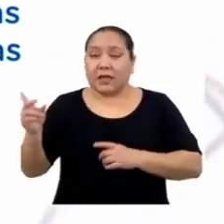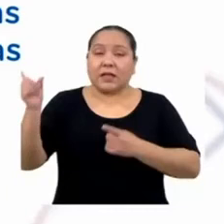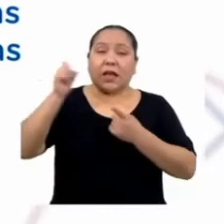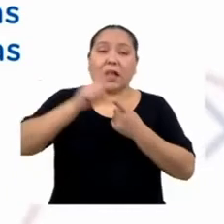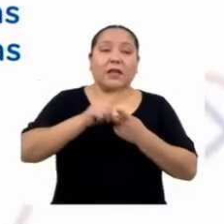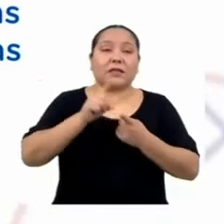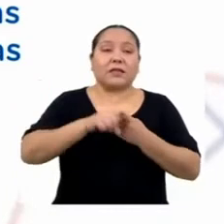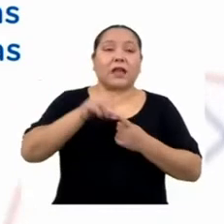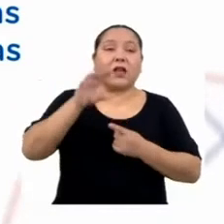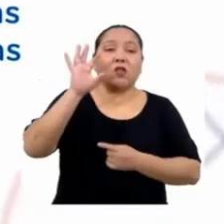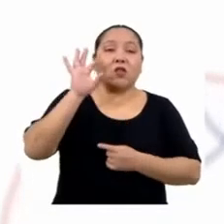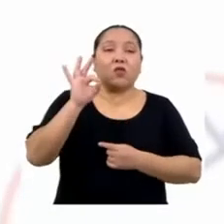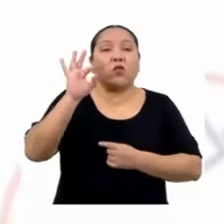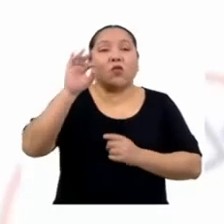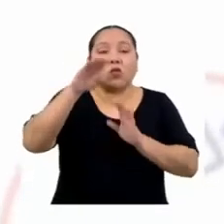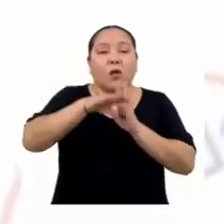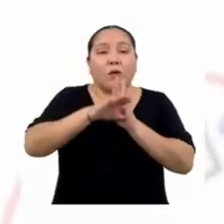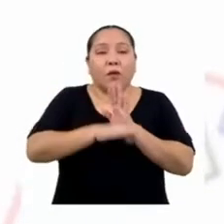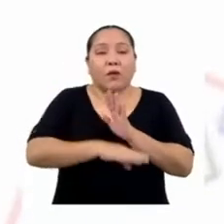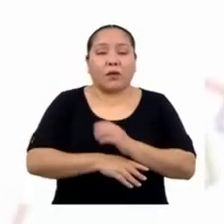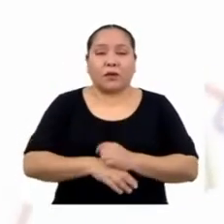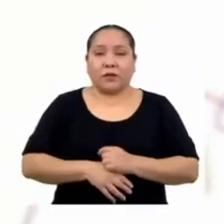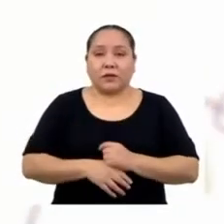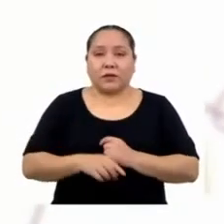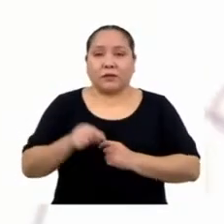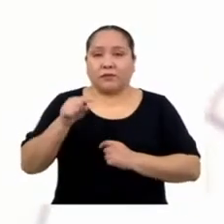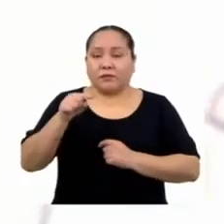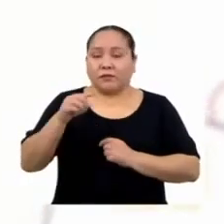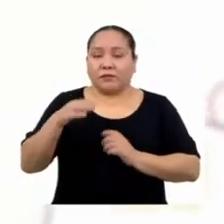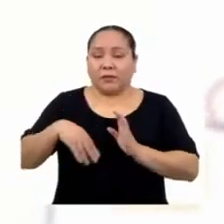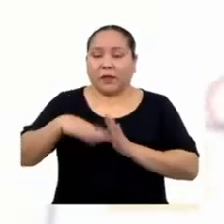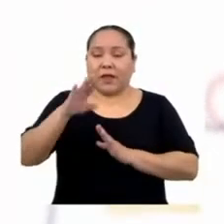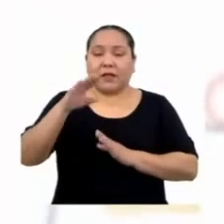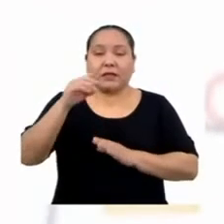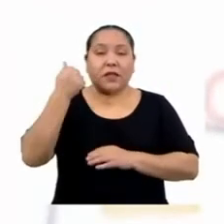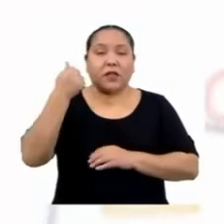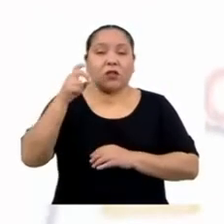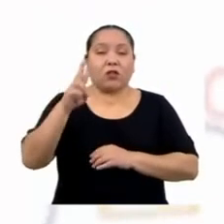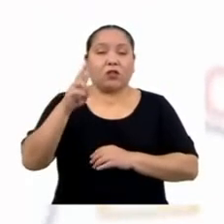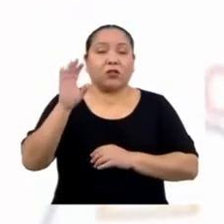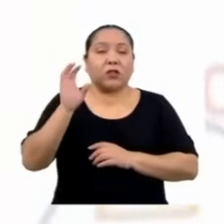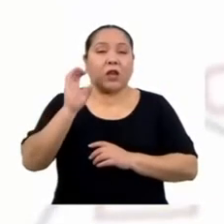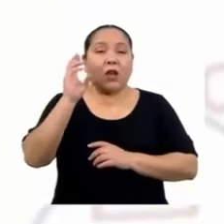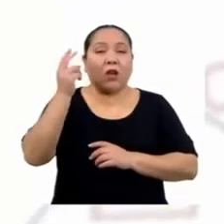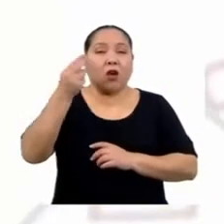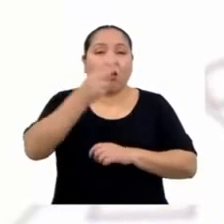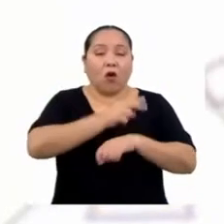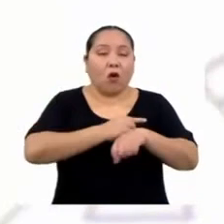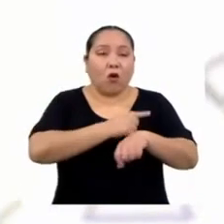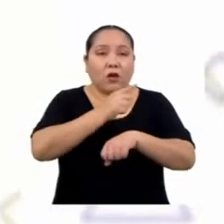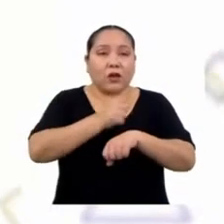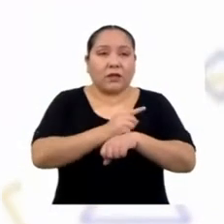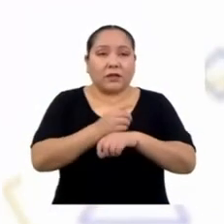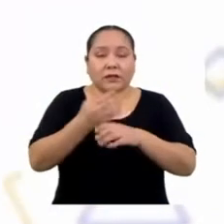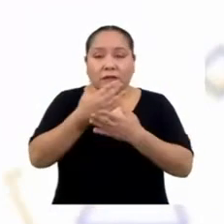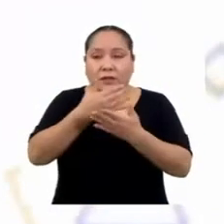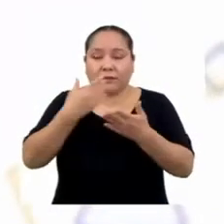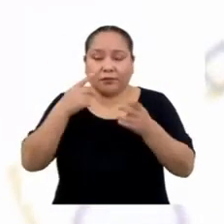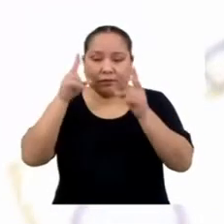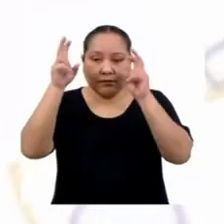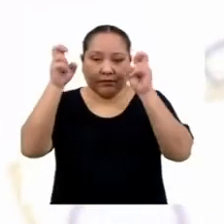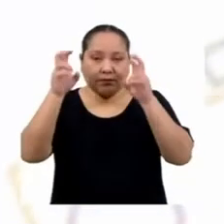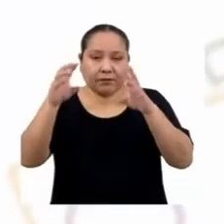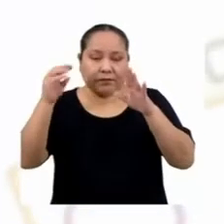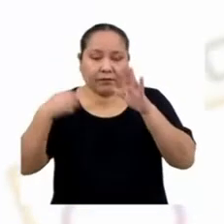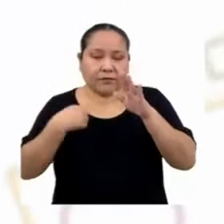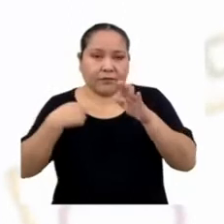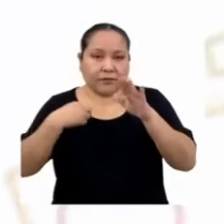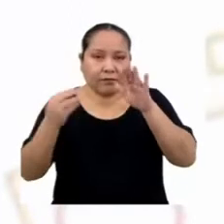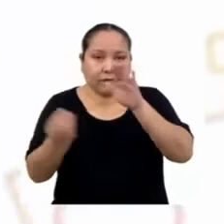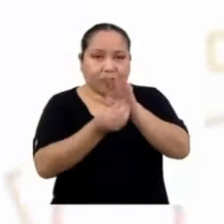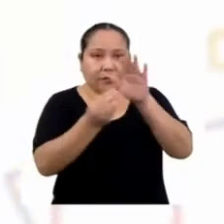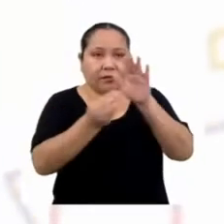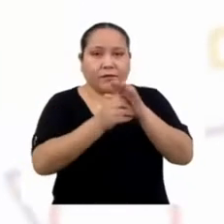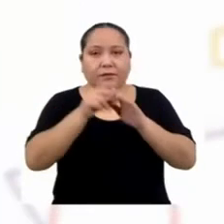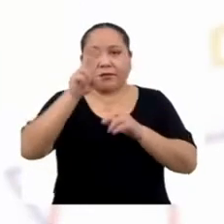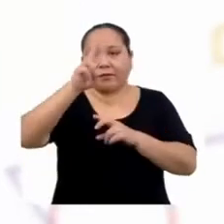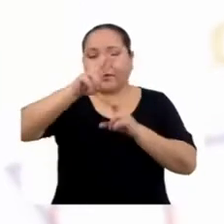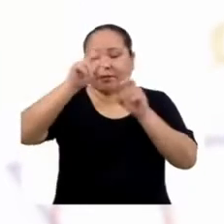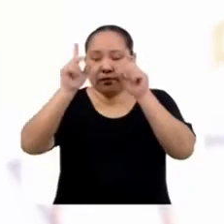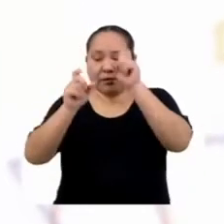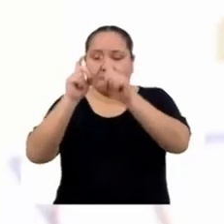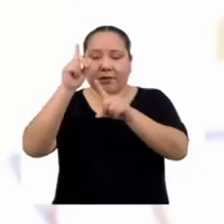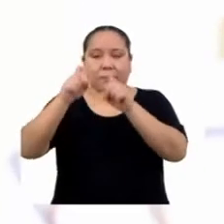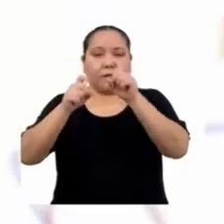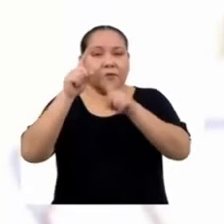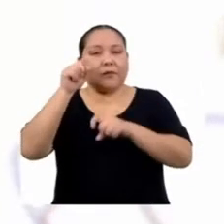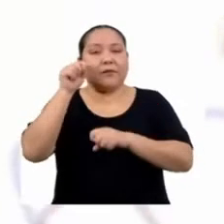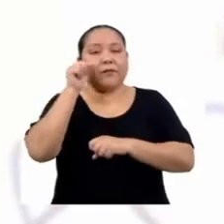De 9 a 12 horas. Entonces, después del encabezado que decidimos hace un rato, he agregado las dos preguntas de